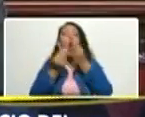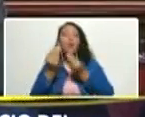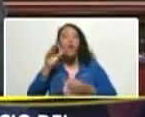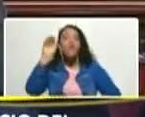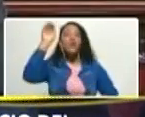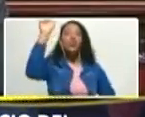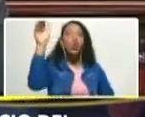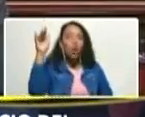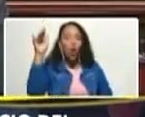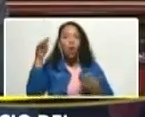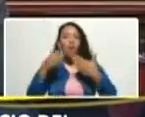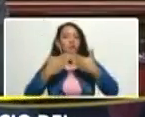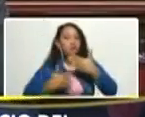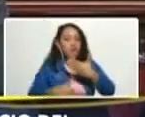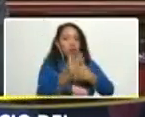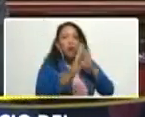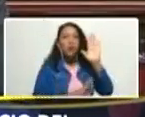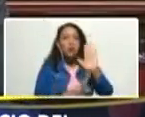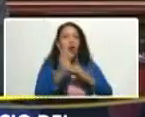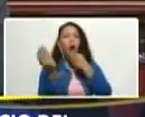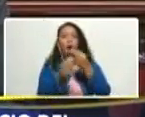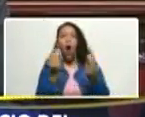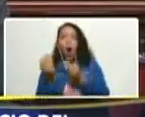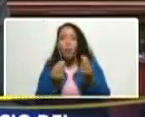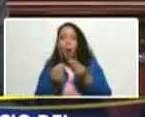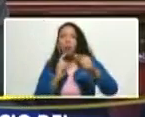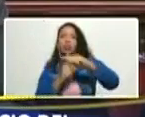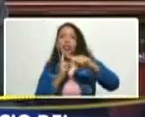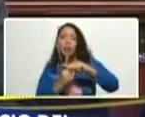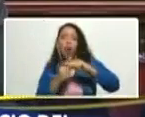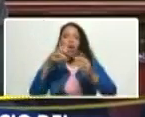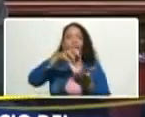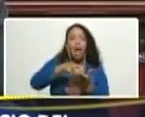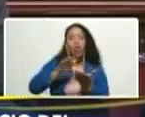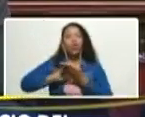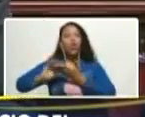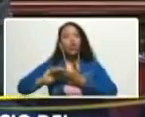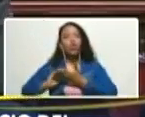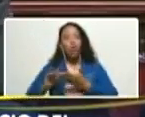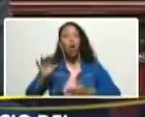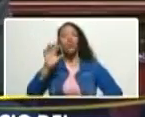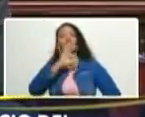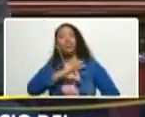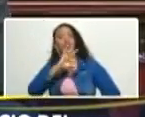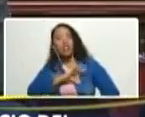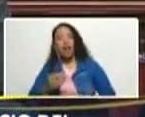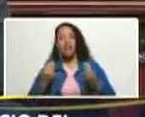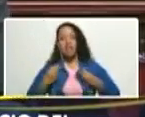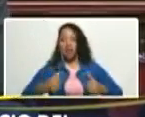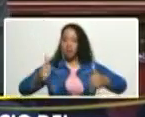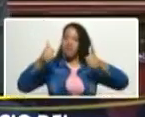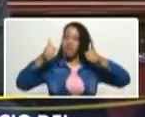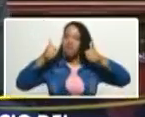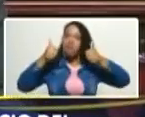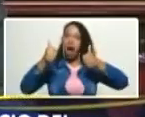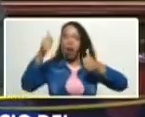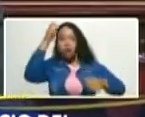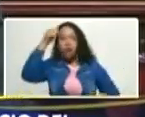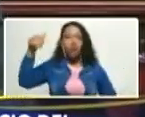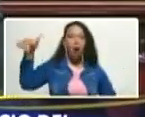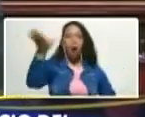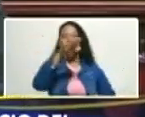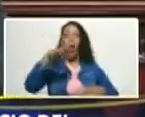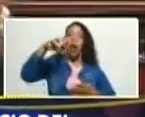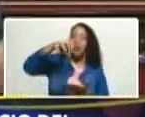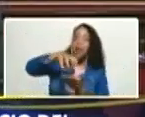en el proceso de consolidación de un estado de recuperación social del vivir viviendo del pueblo del